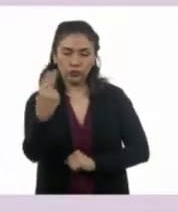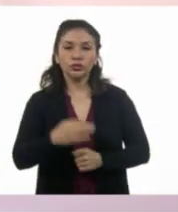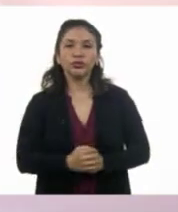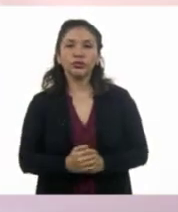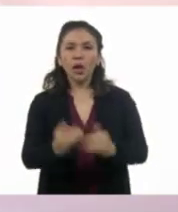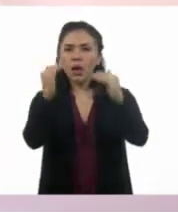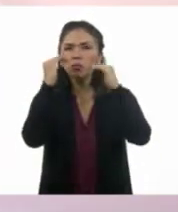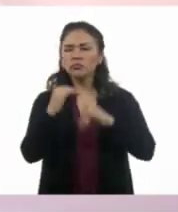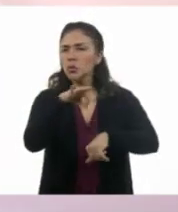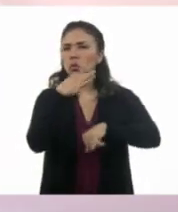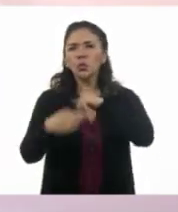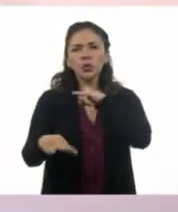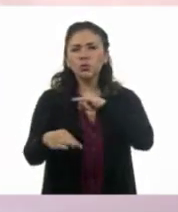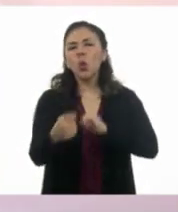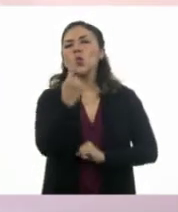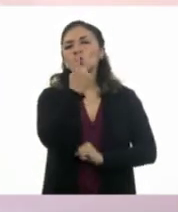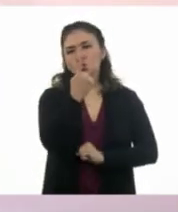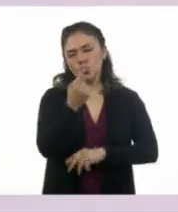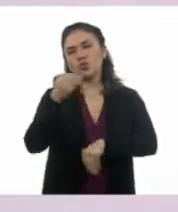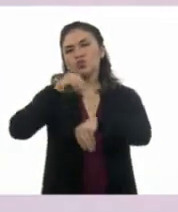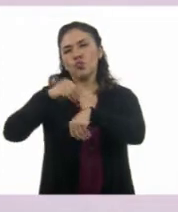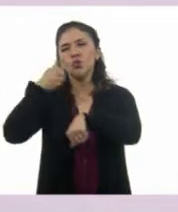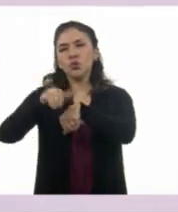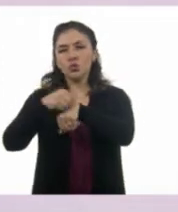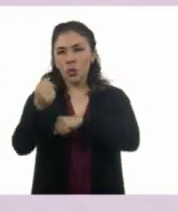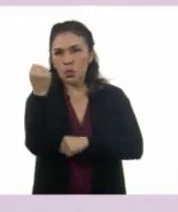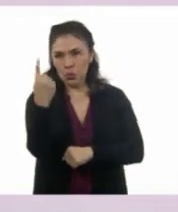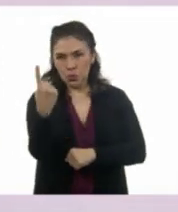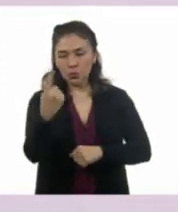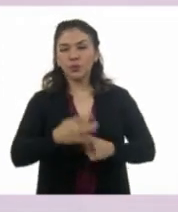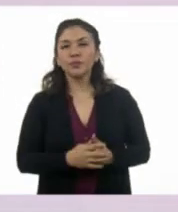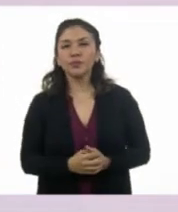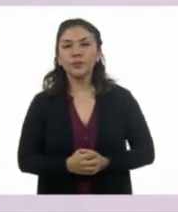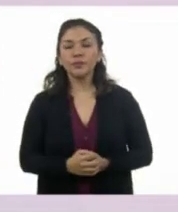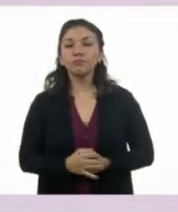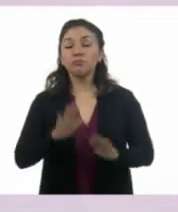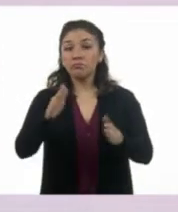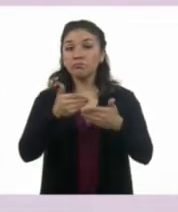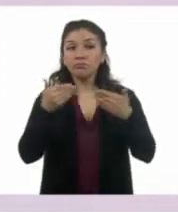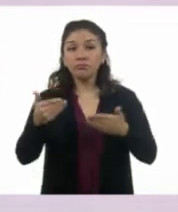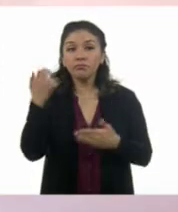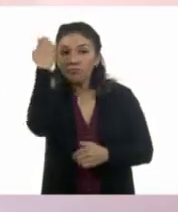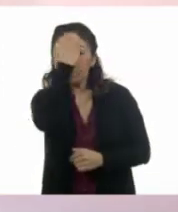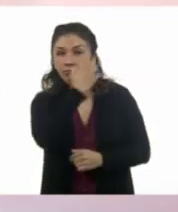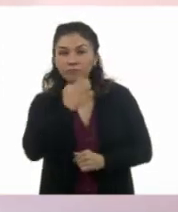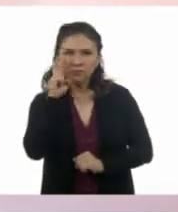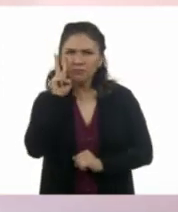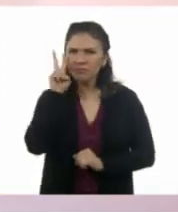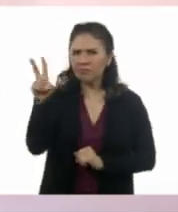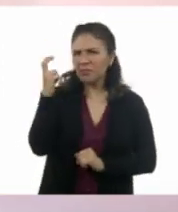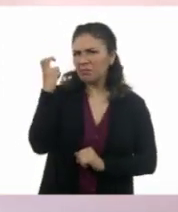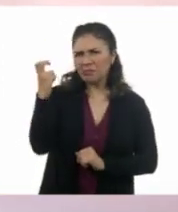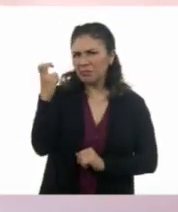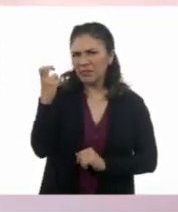Y el último... Uno. Uno. Ahora, vamos a analizar esta tabla.